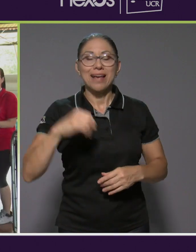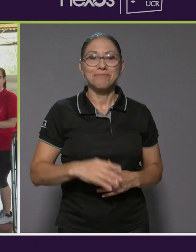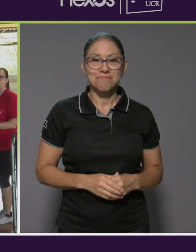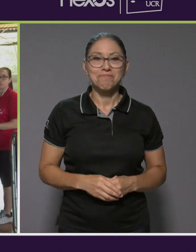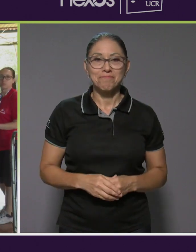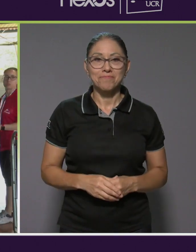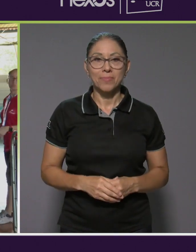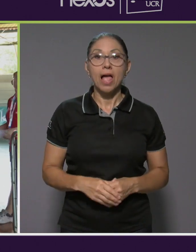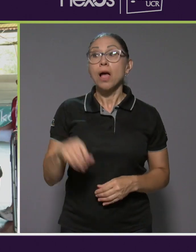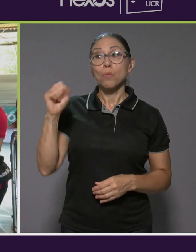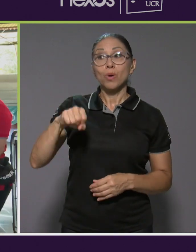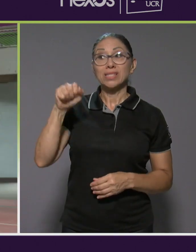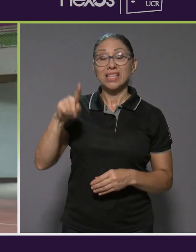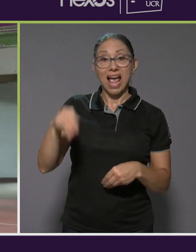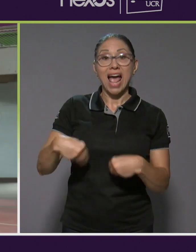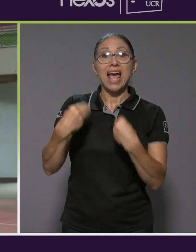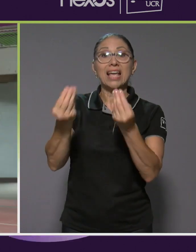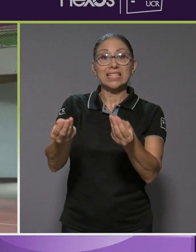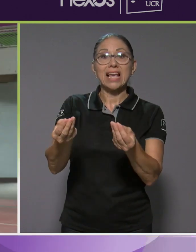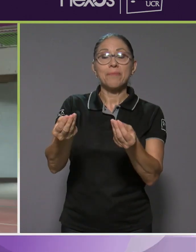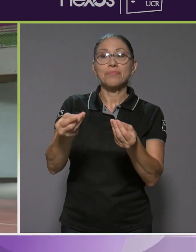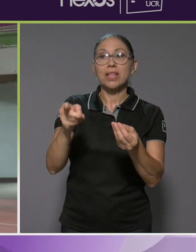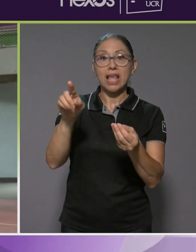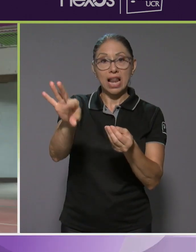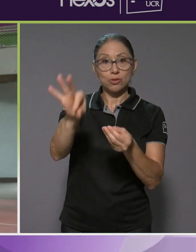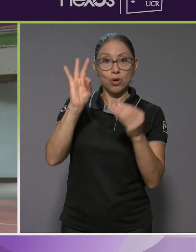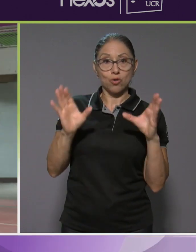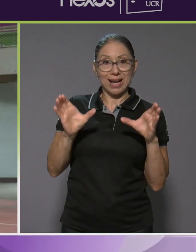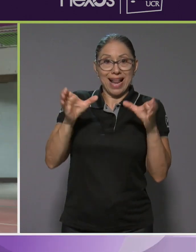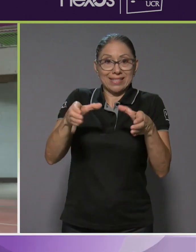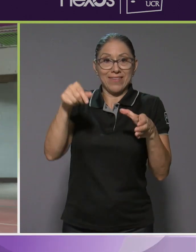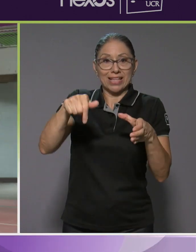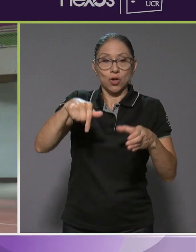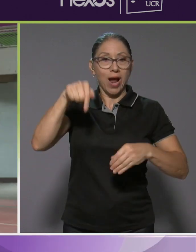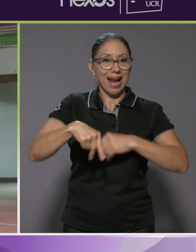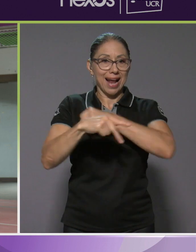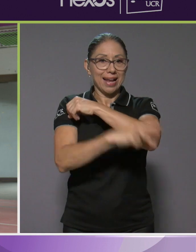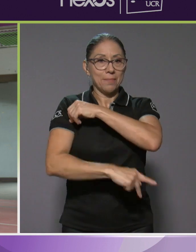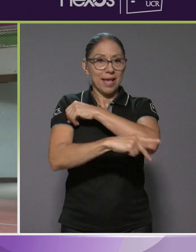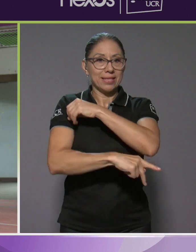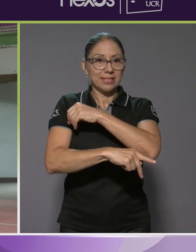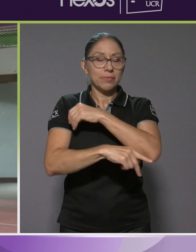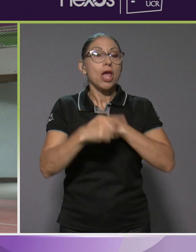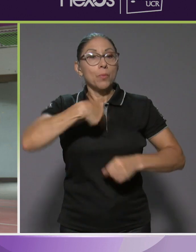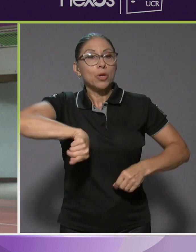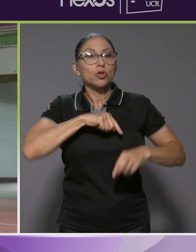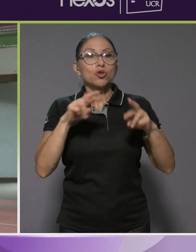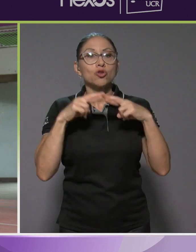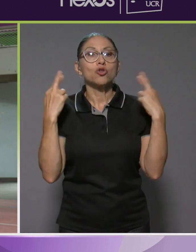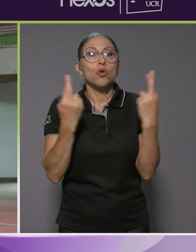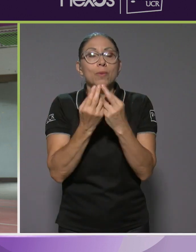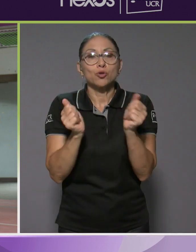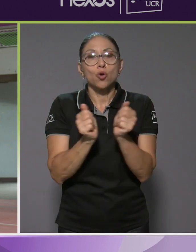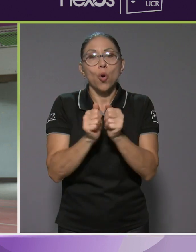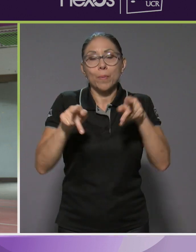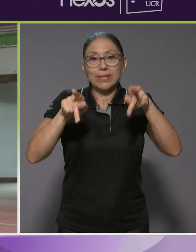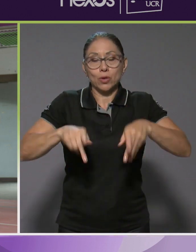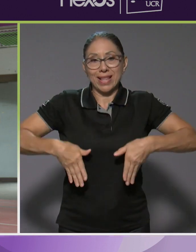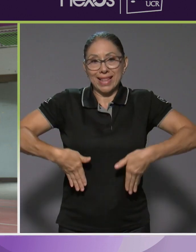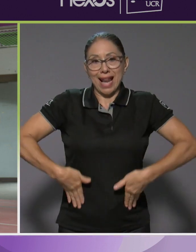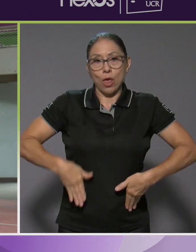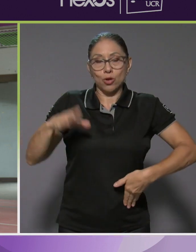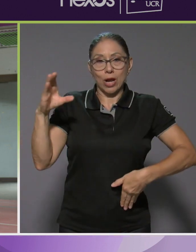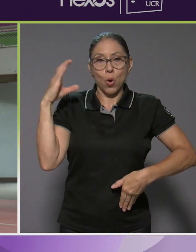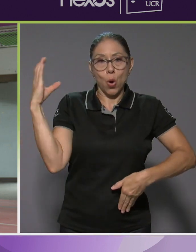Sí, bueno, a le dieron una clasificación acá en el país. Pero igual, con una reunión que tuvimos con un entrenador de Colombia, nos dice